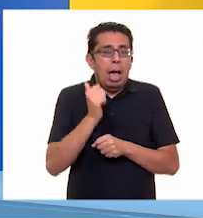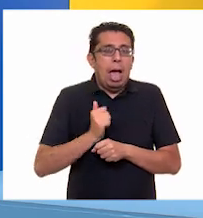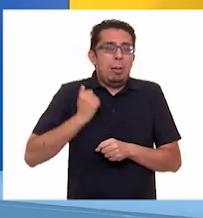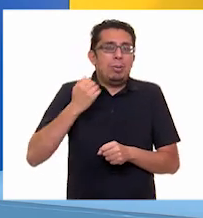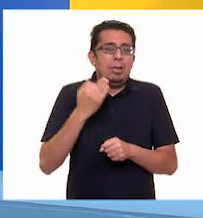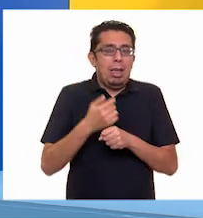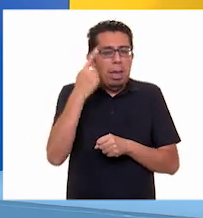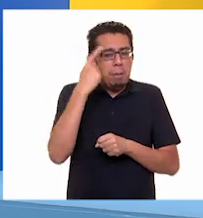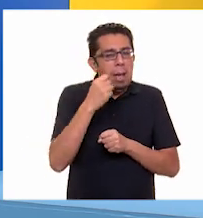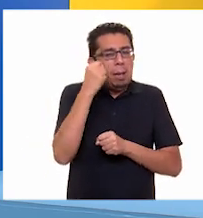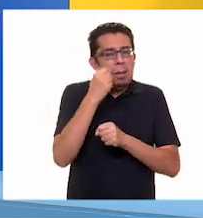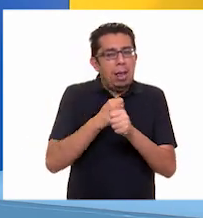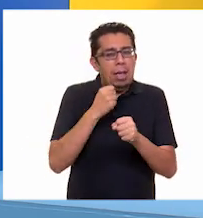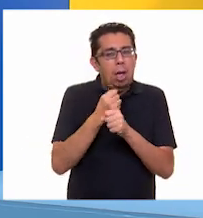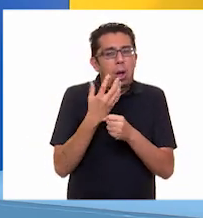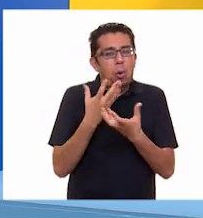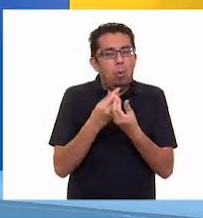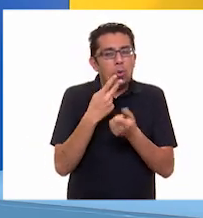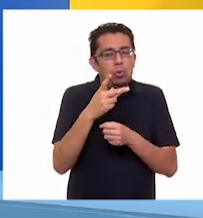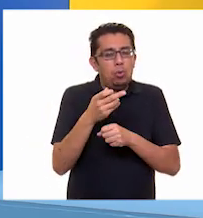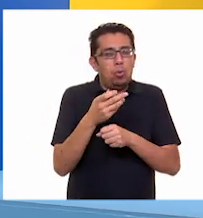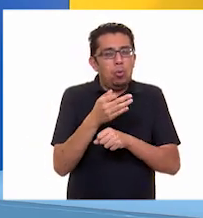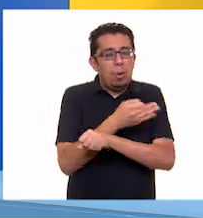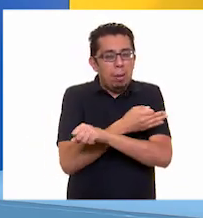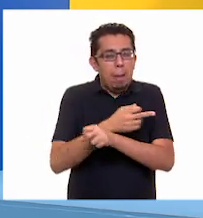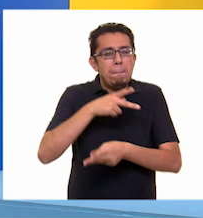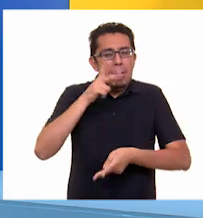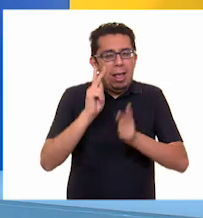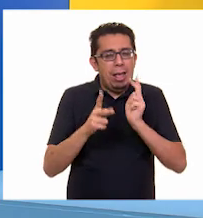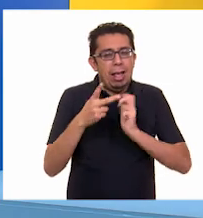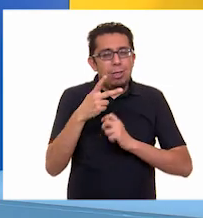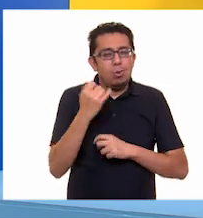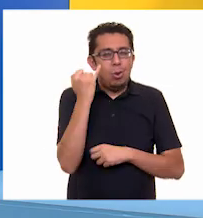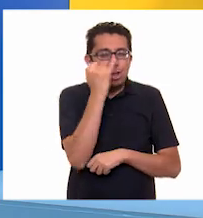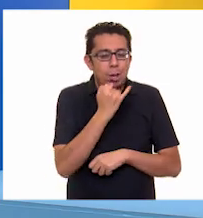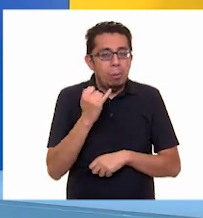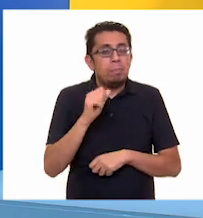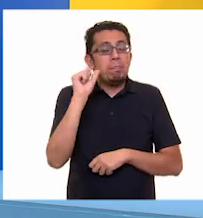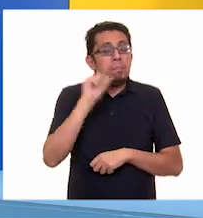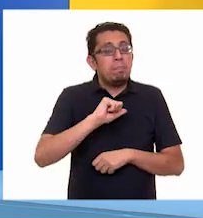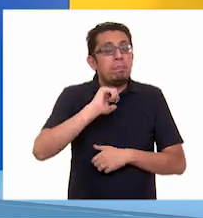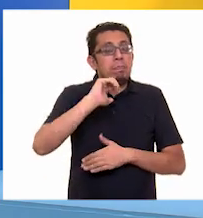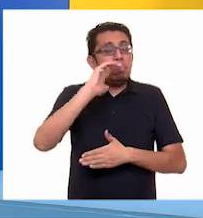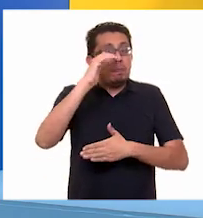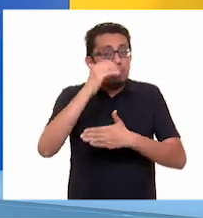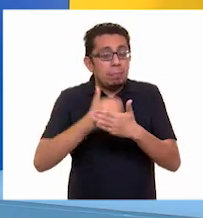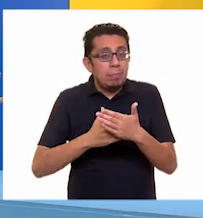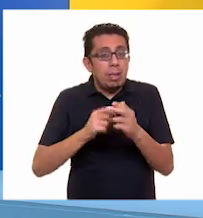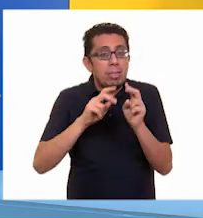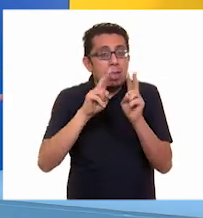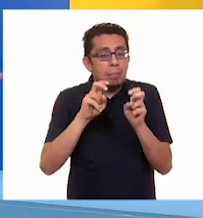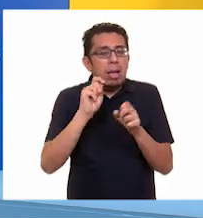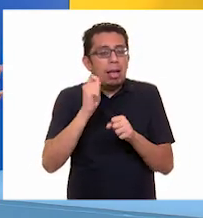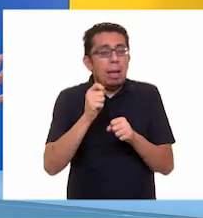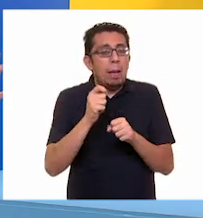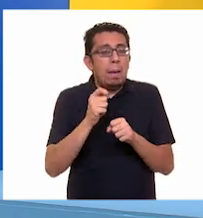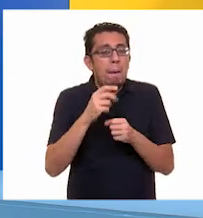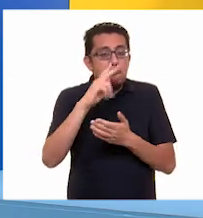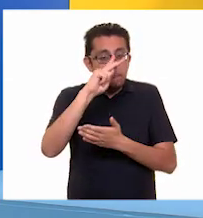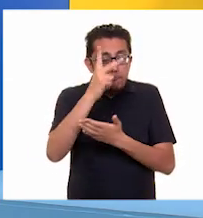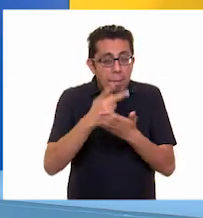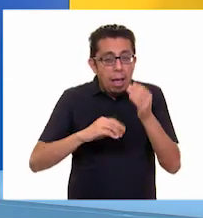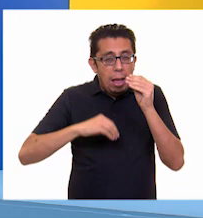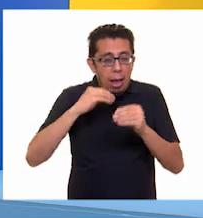este momento para practicarla y platica con tu familia en tu lengua materna. Por hoy hemos terminado con Plan Familiar Ante